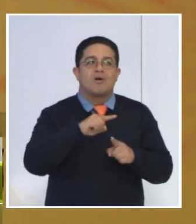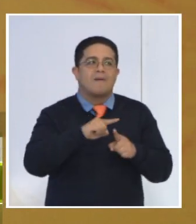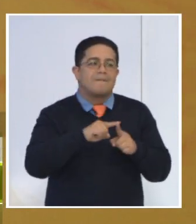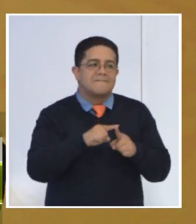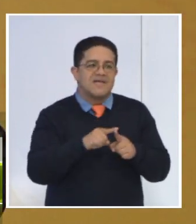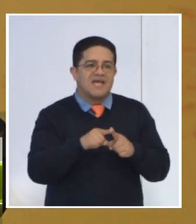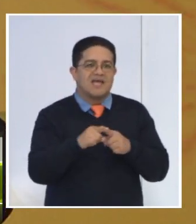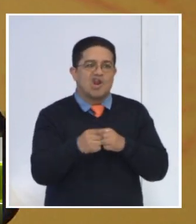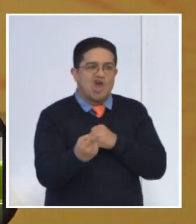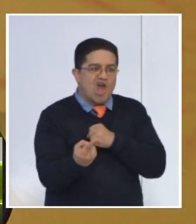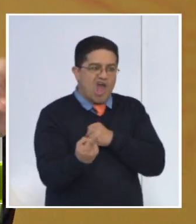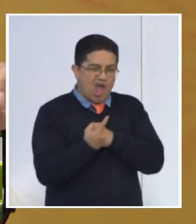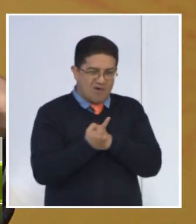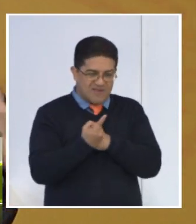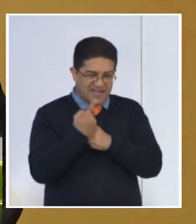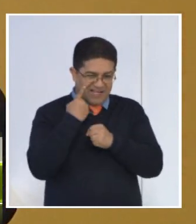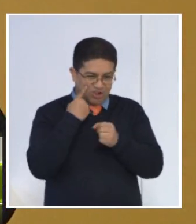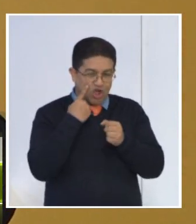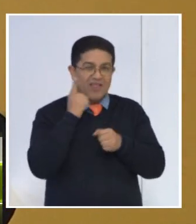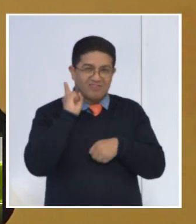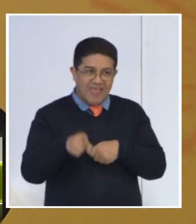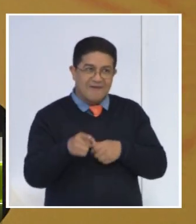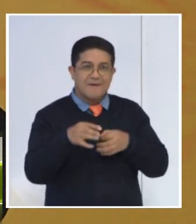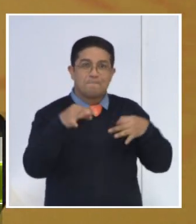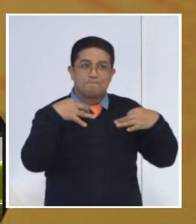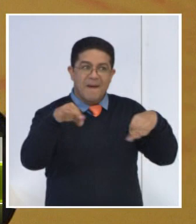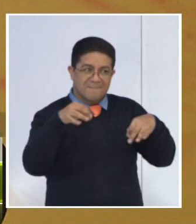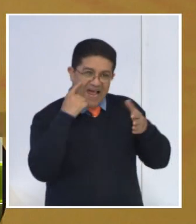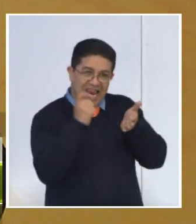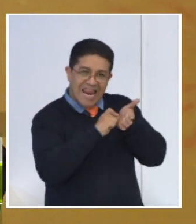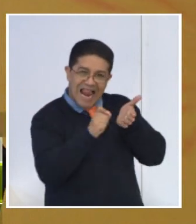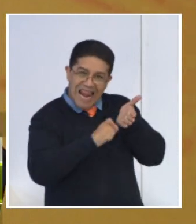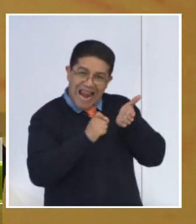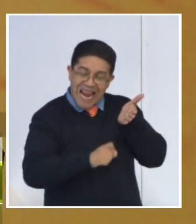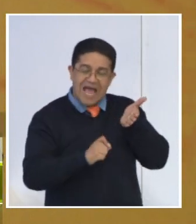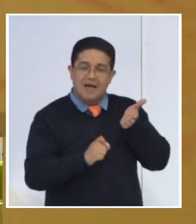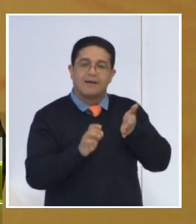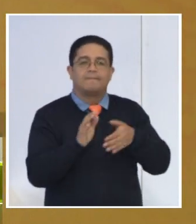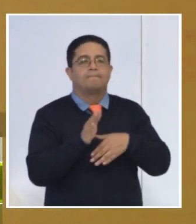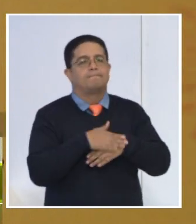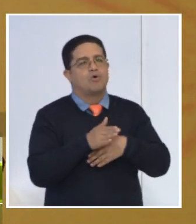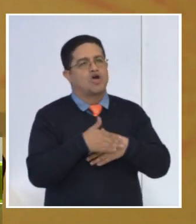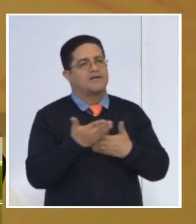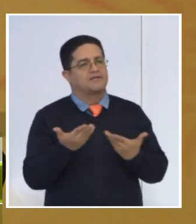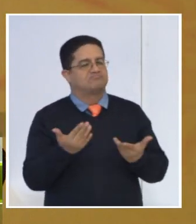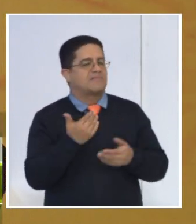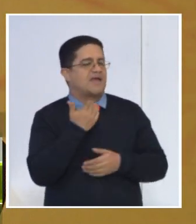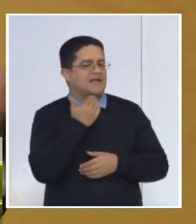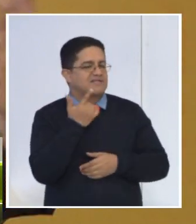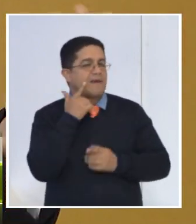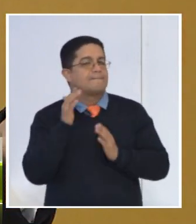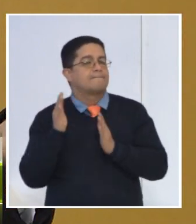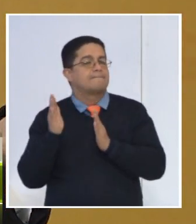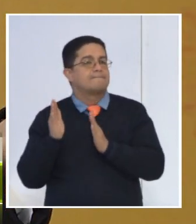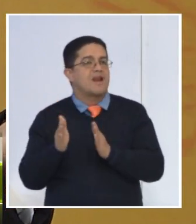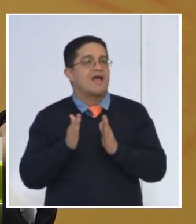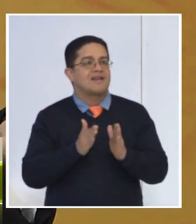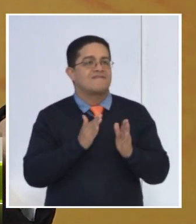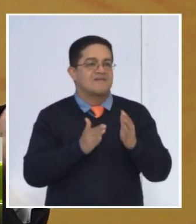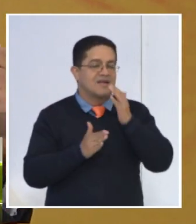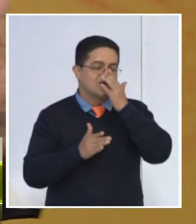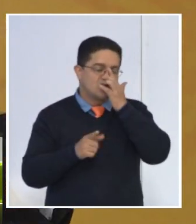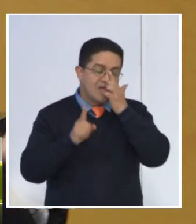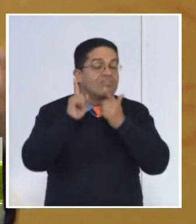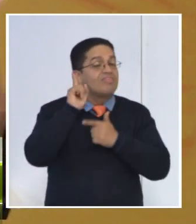rígido, completamente estricto, no sea algo muy riguroso, porque debemos comprender que esta planificación debe ser lo suficientemente